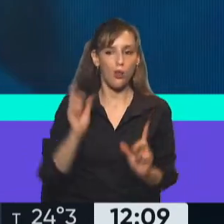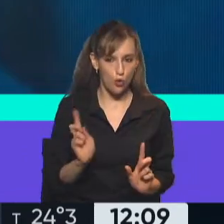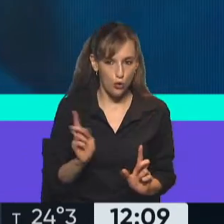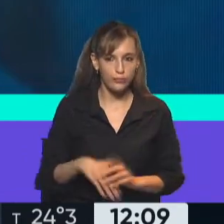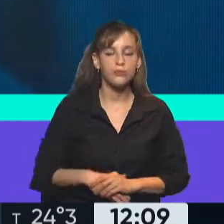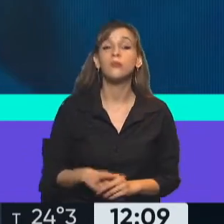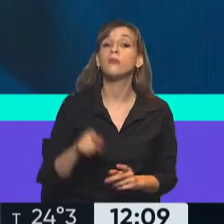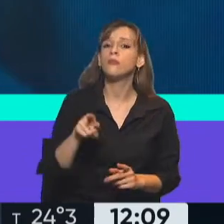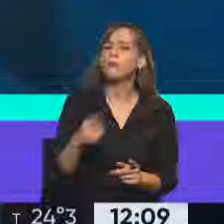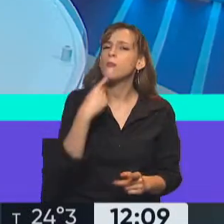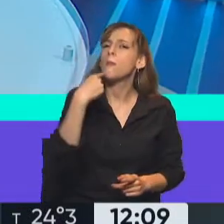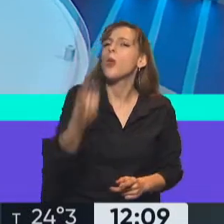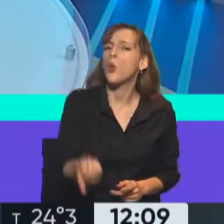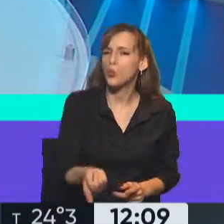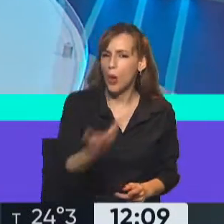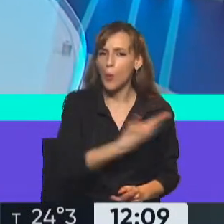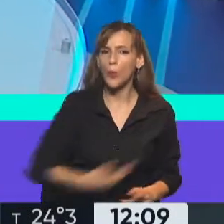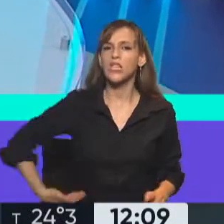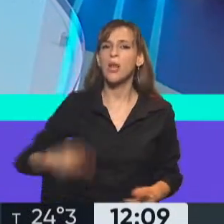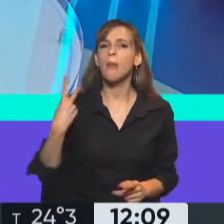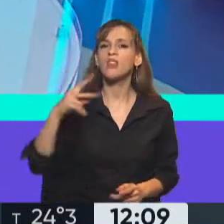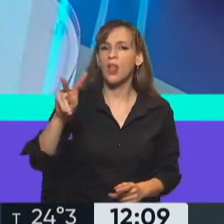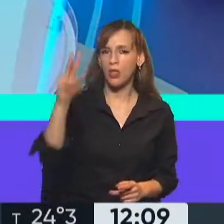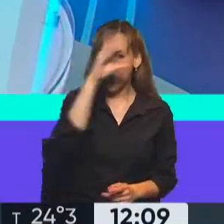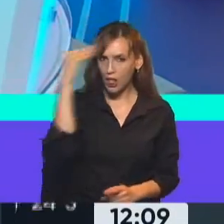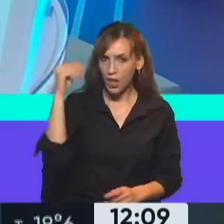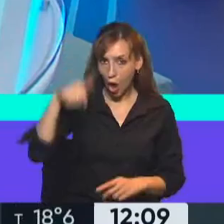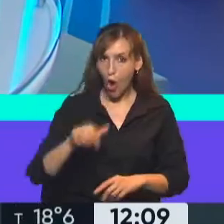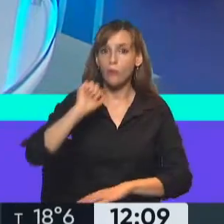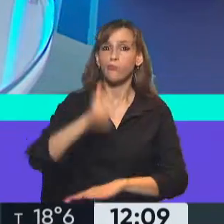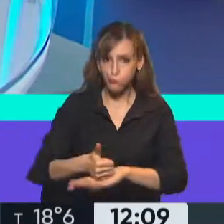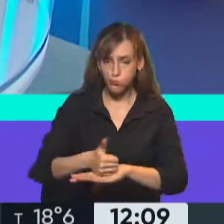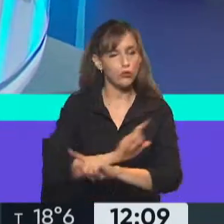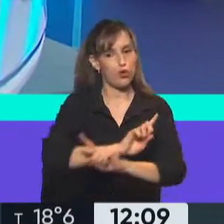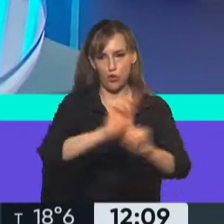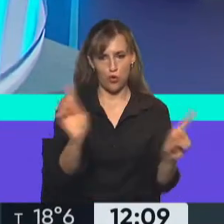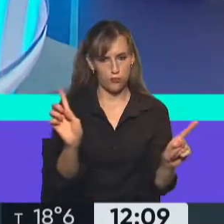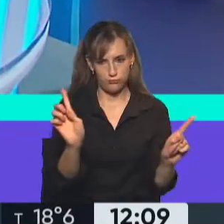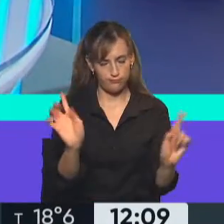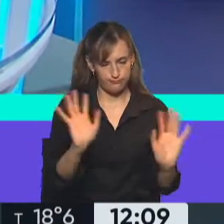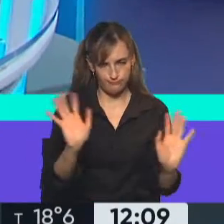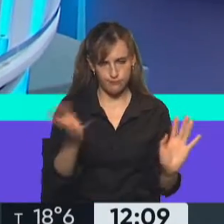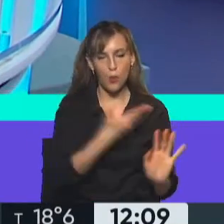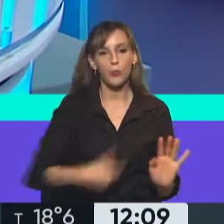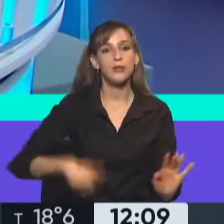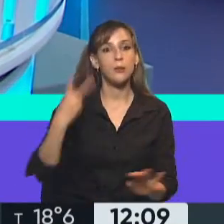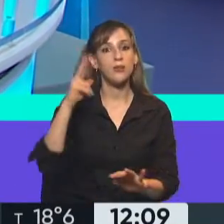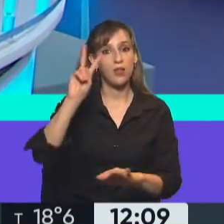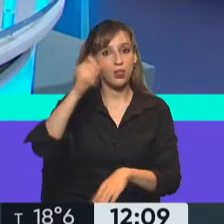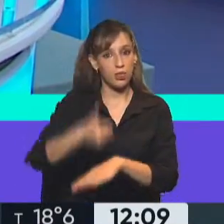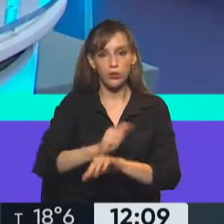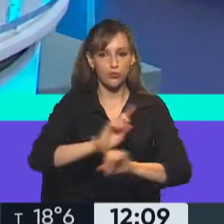Fernández de Kirchner? ¿Va a estar hoy? No, en principio no va a estar en esa comisión, se reúne la comisión, sí puede llegar a estar como